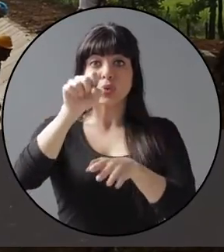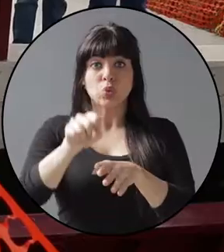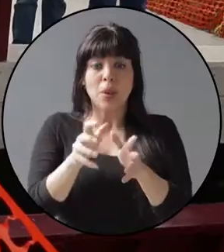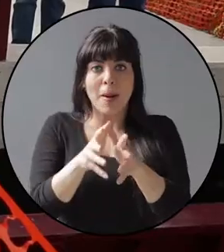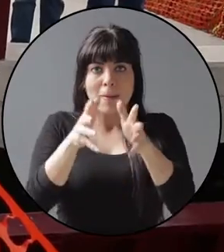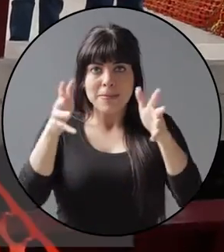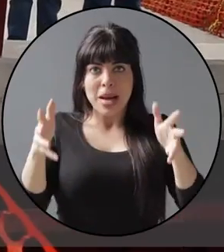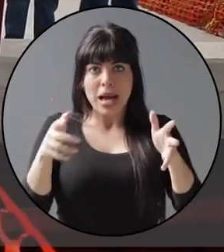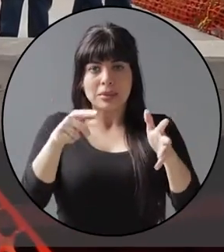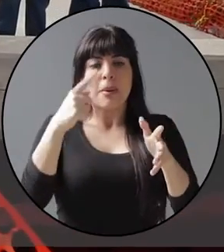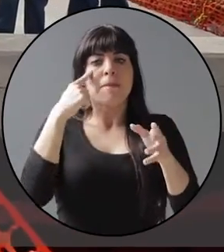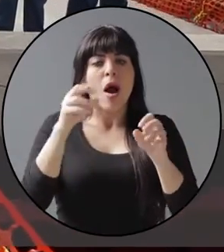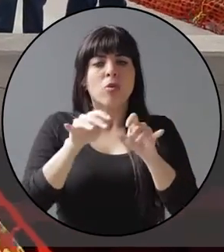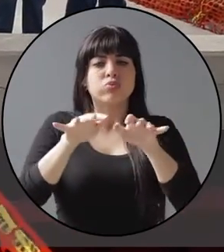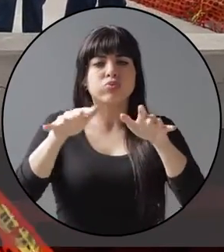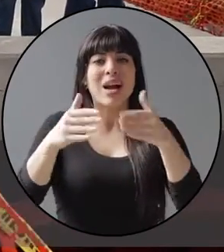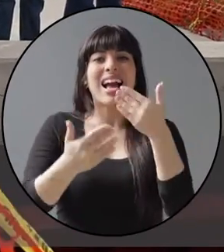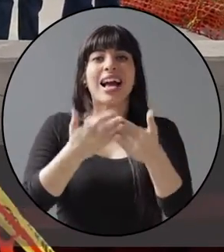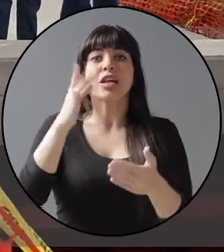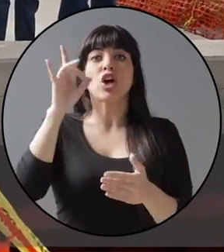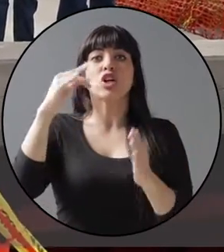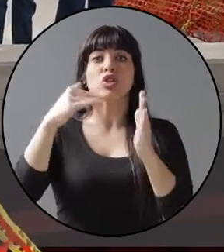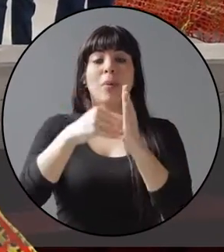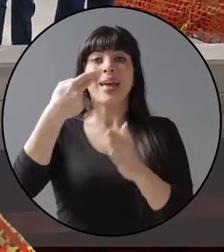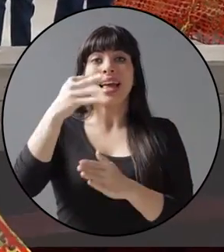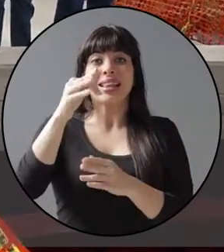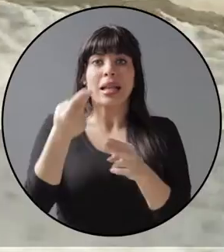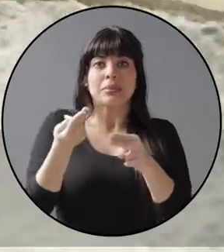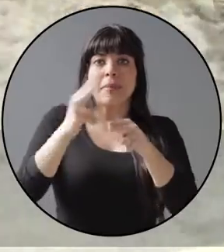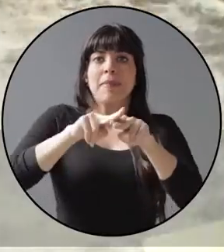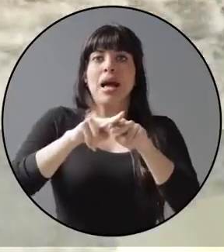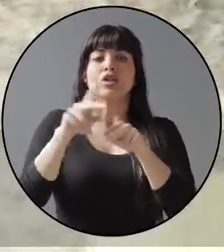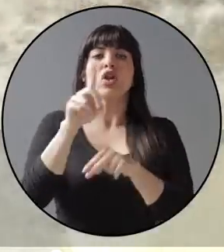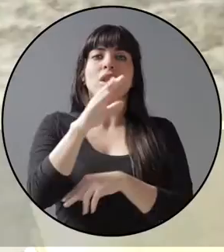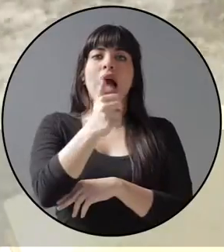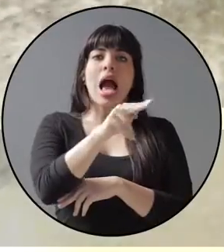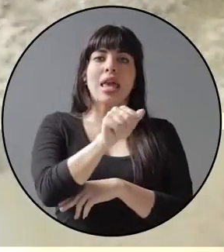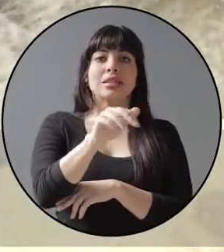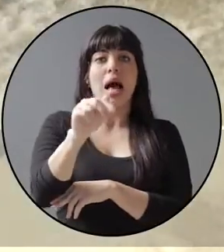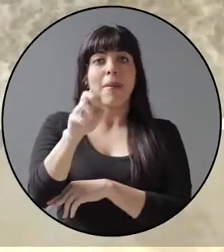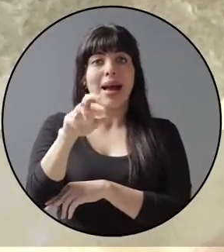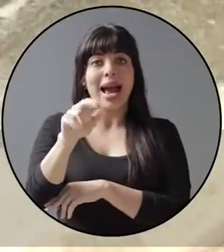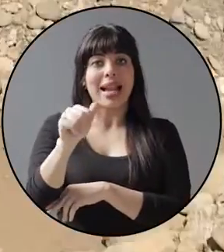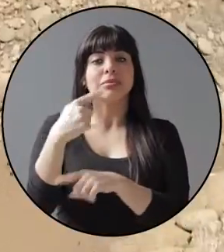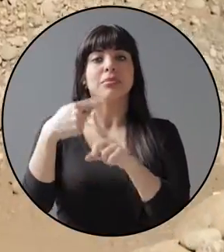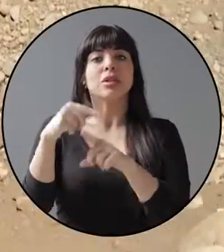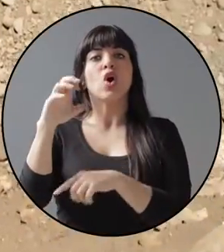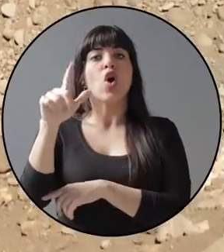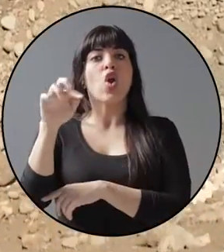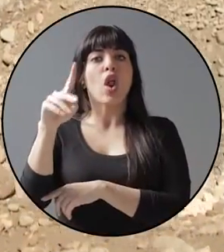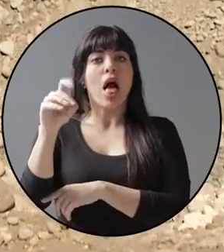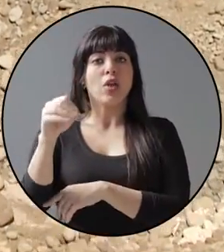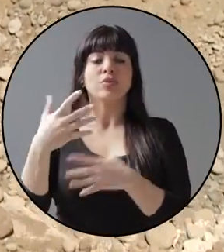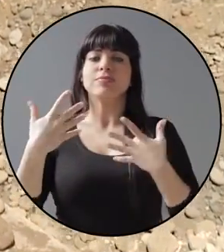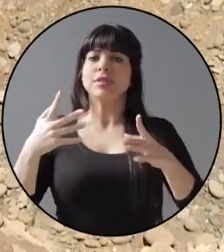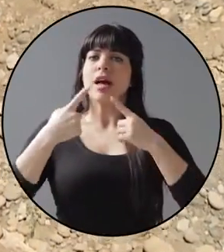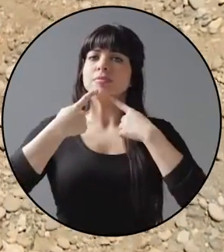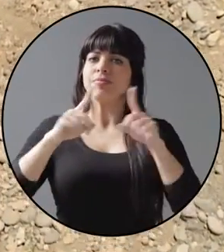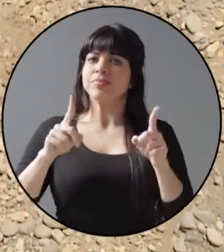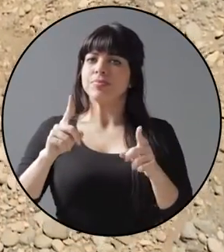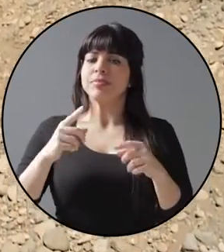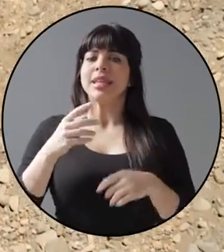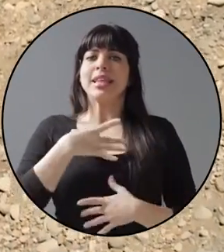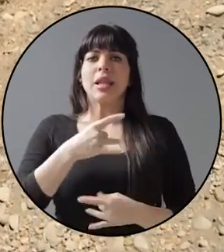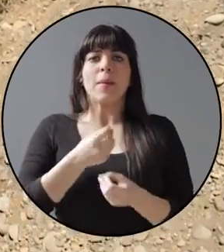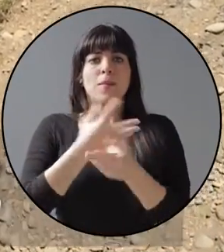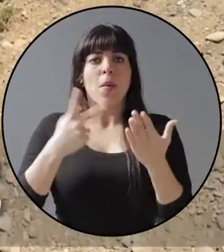Sur, que permitirá regar casi 8.000 hectáreas adicionales en Cañas, Avangares y Colorado. Declaramos de interés